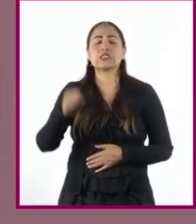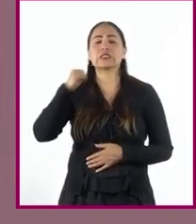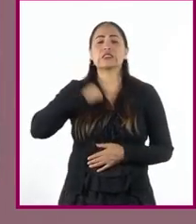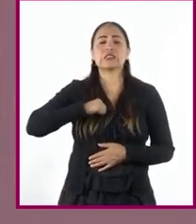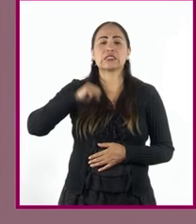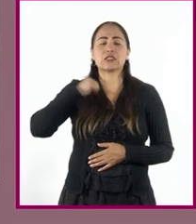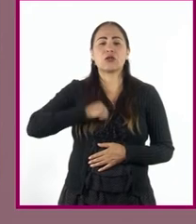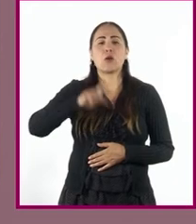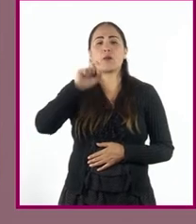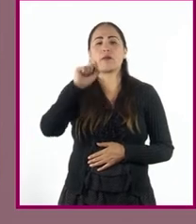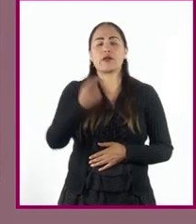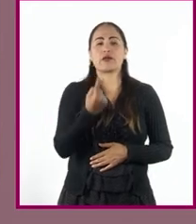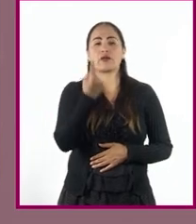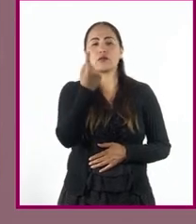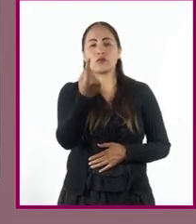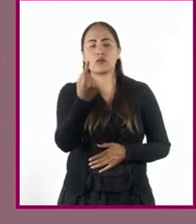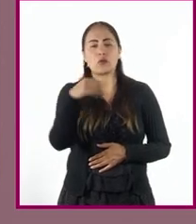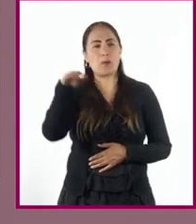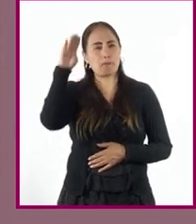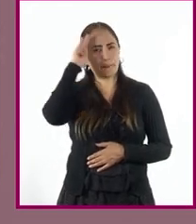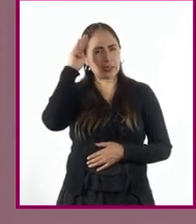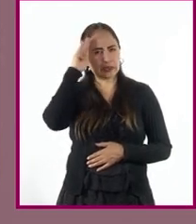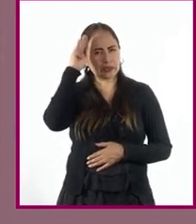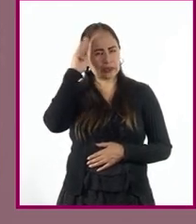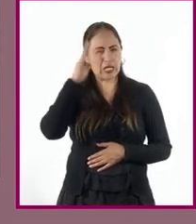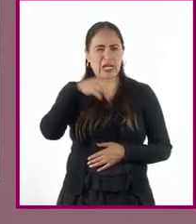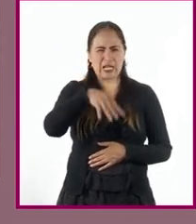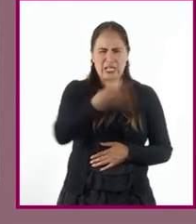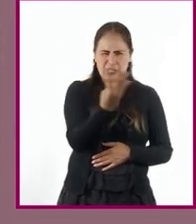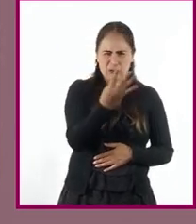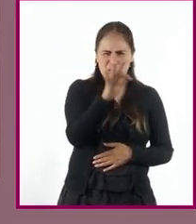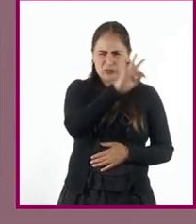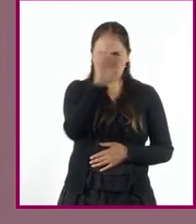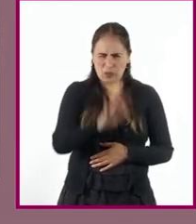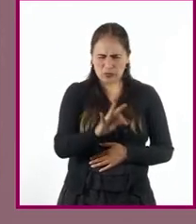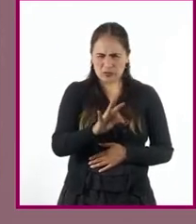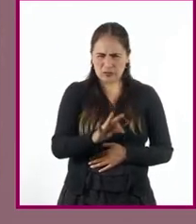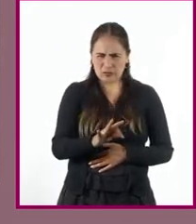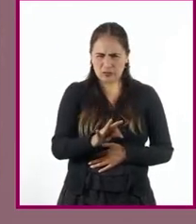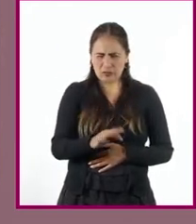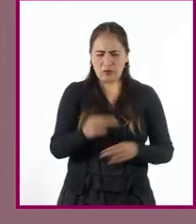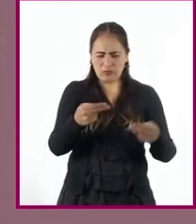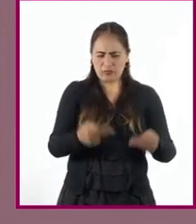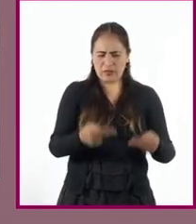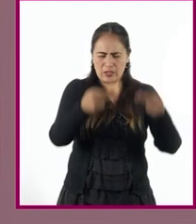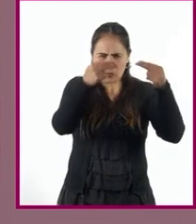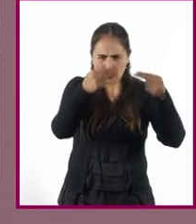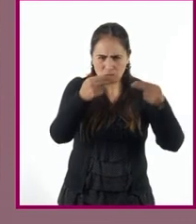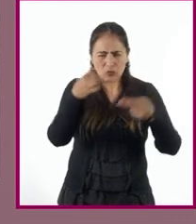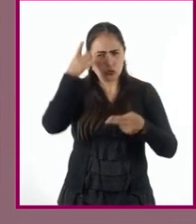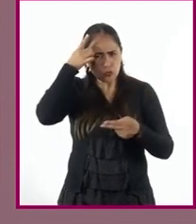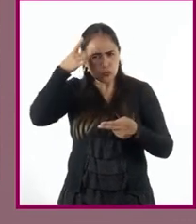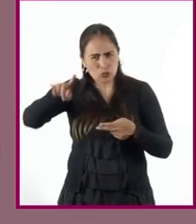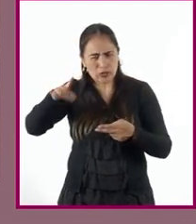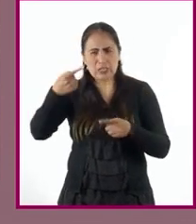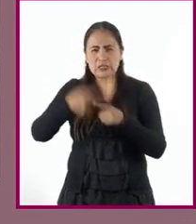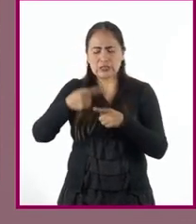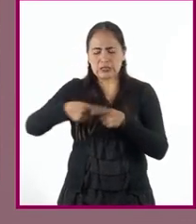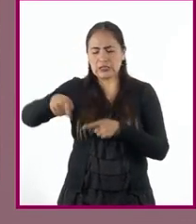XXI, pensamos que solo el 14% eran negocios propiedad de mujeres,